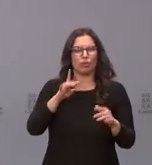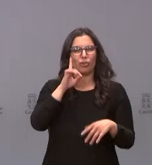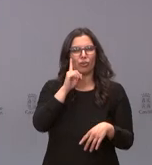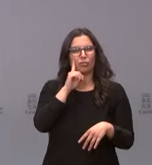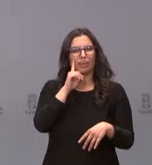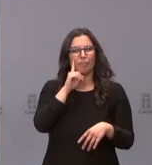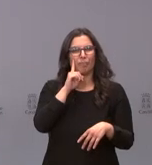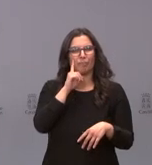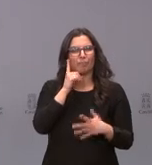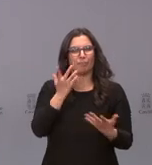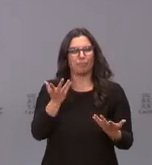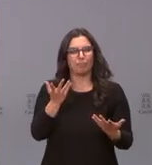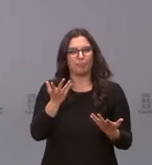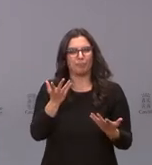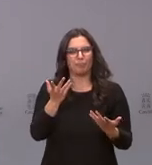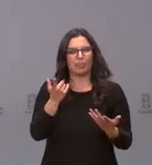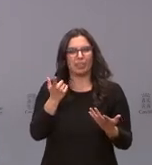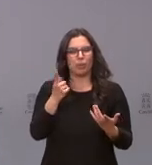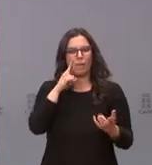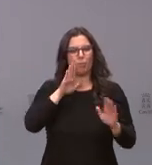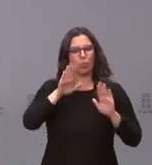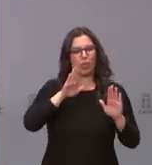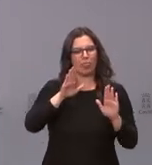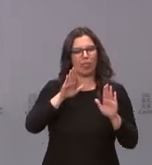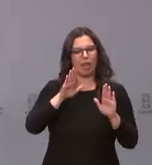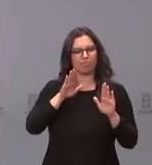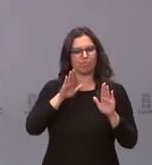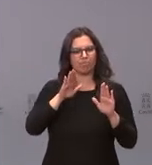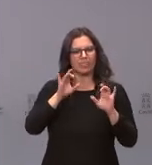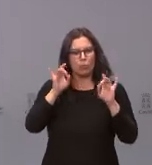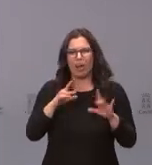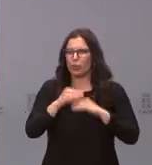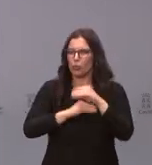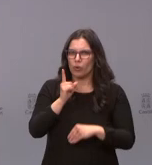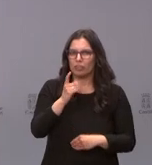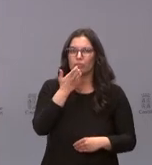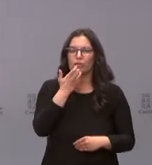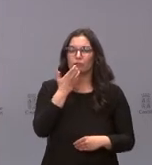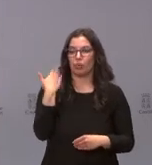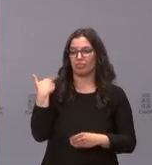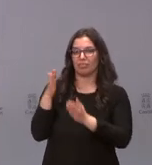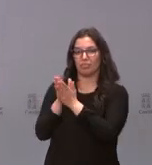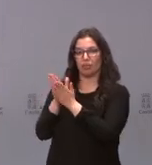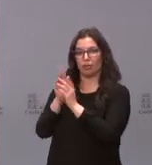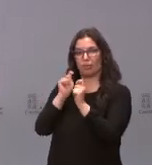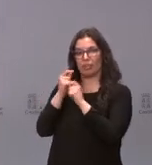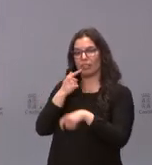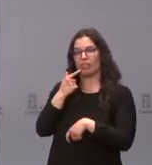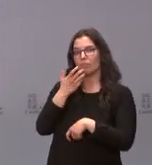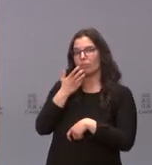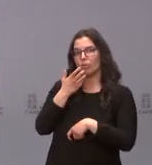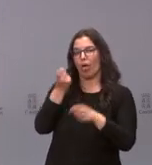esto no ha seguido esa línea a la hora de tomar alguna medida como la que le planteaba la compañera anterior, del cierre perimetral, por ejemplo,